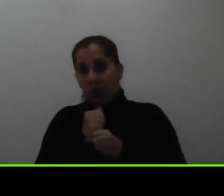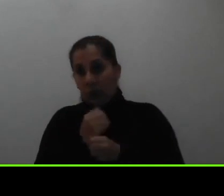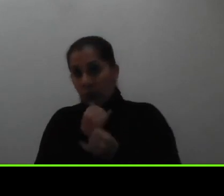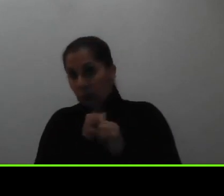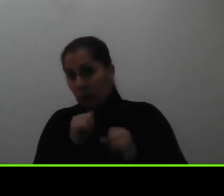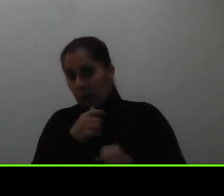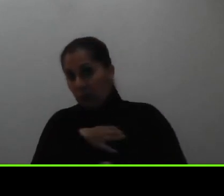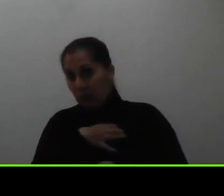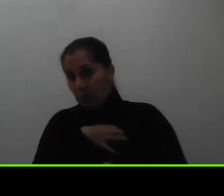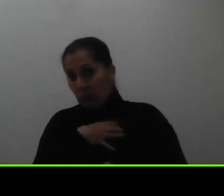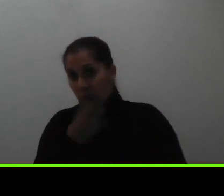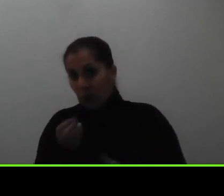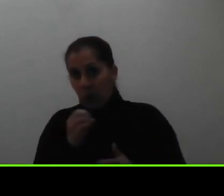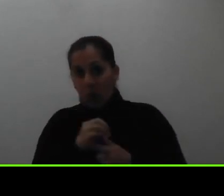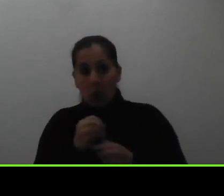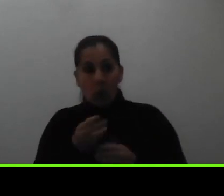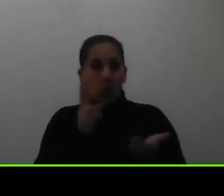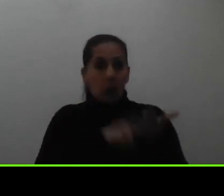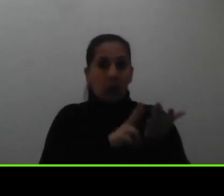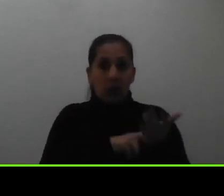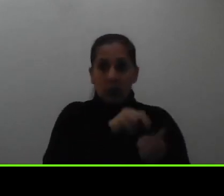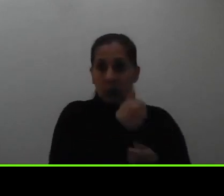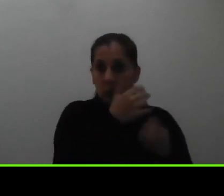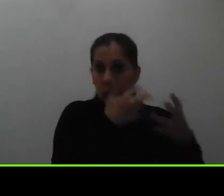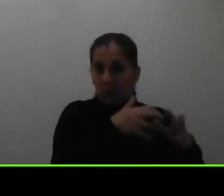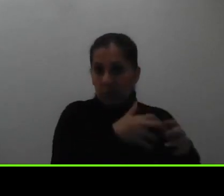si ha sido contratada en otra empresa